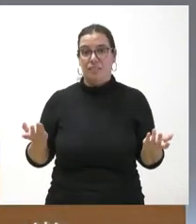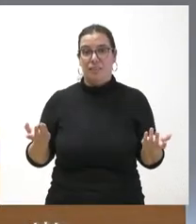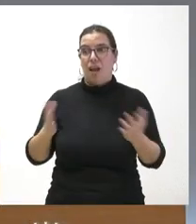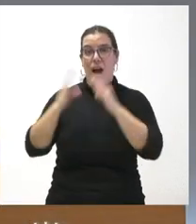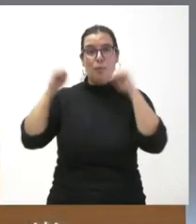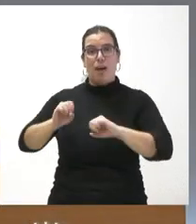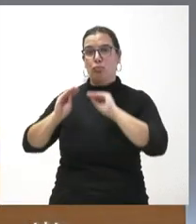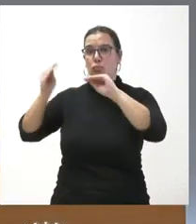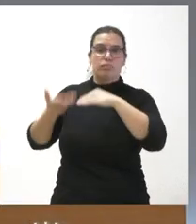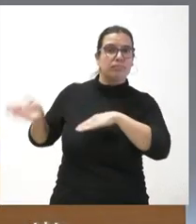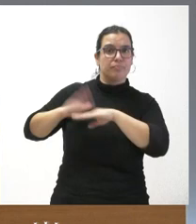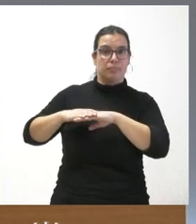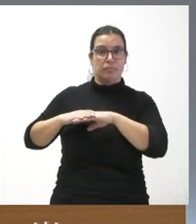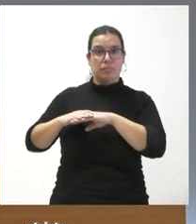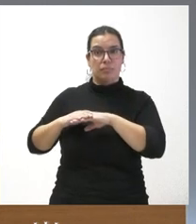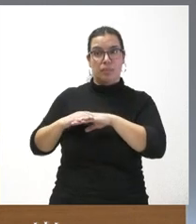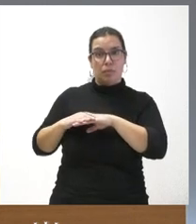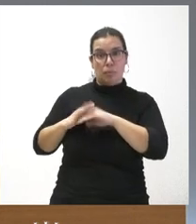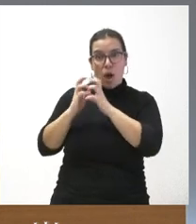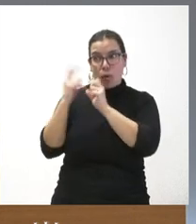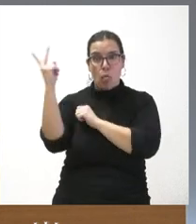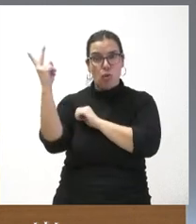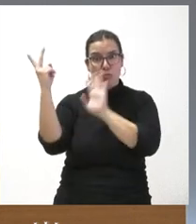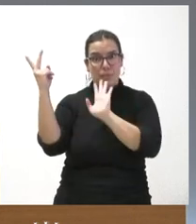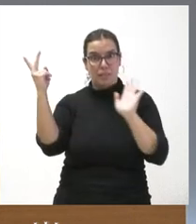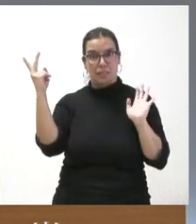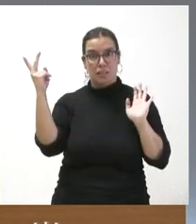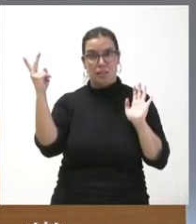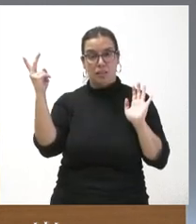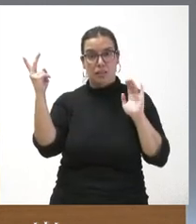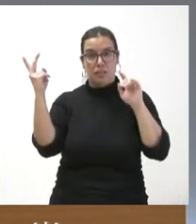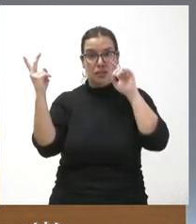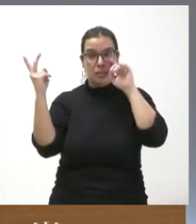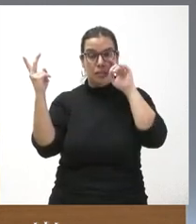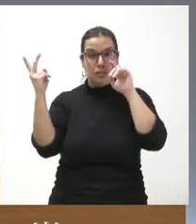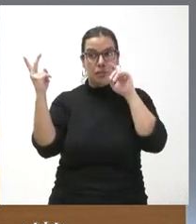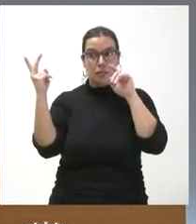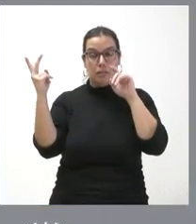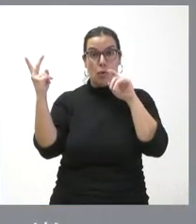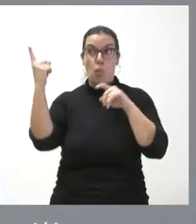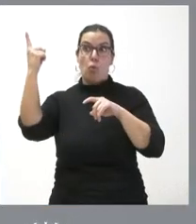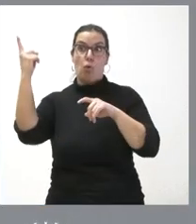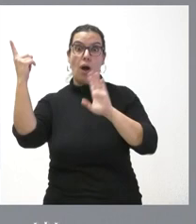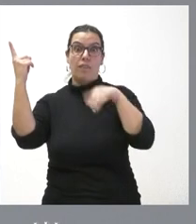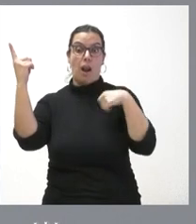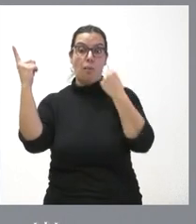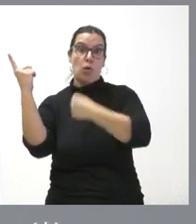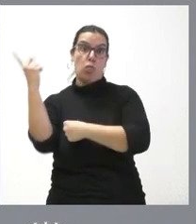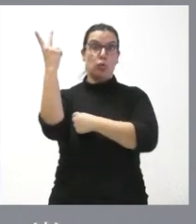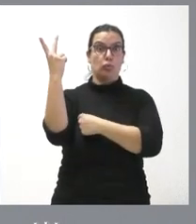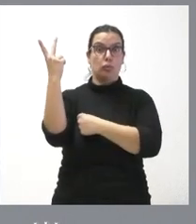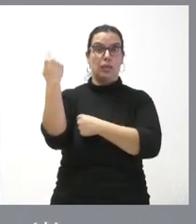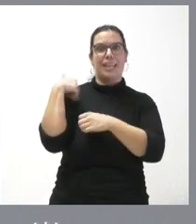aprobar aquello que se ha acordado entre dos partes y que lo que era una posición unilateral se convierta hoy en una posición